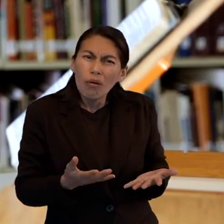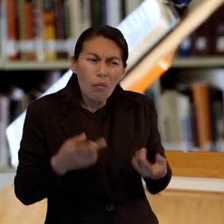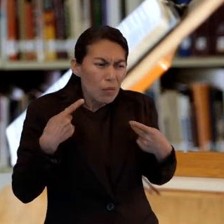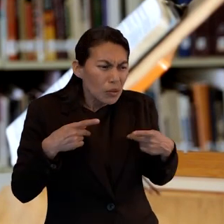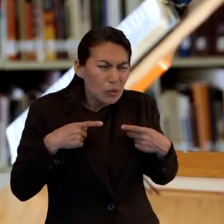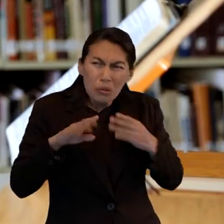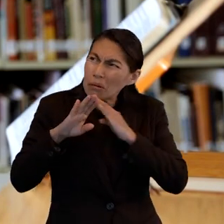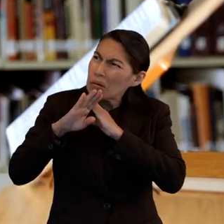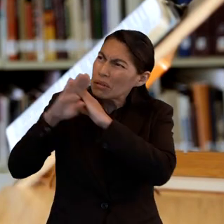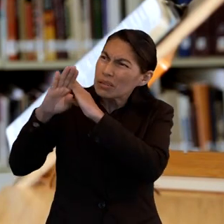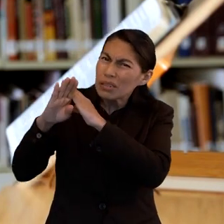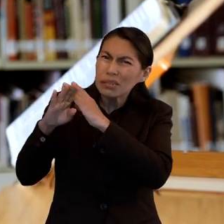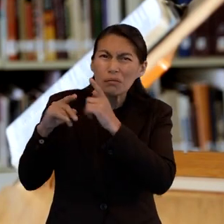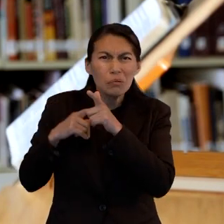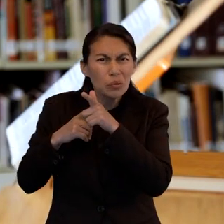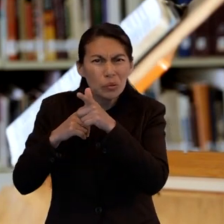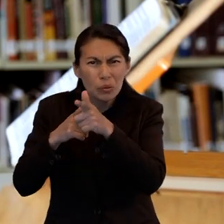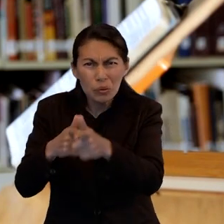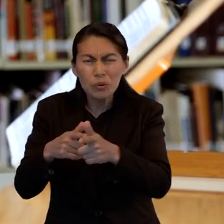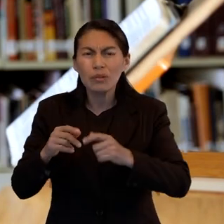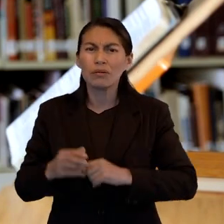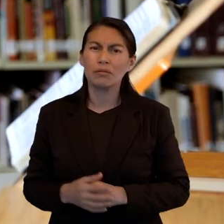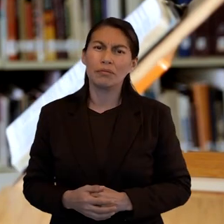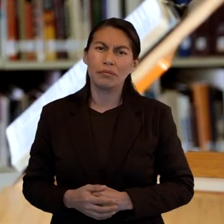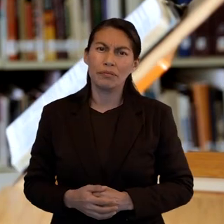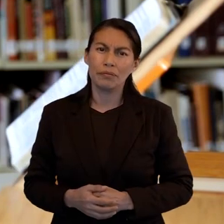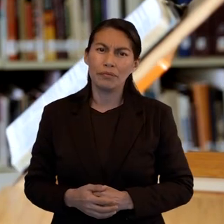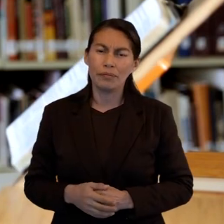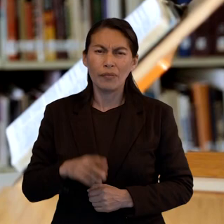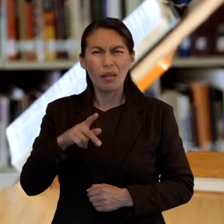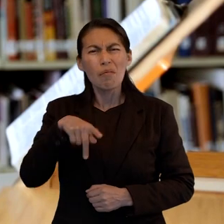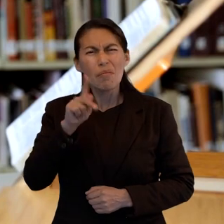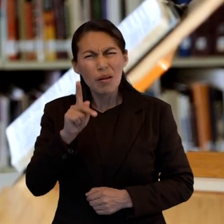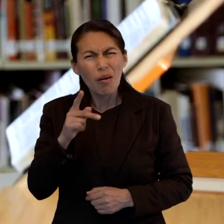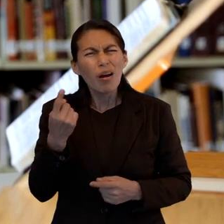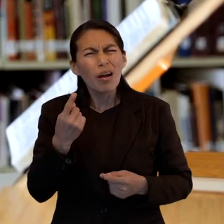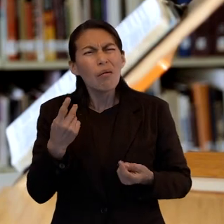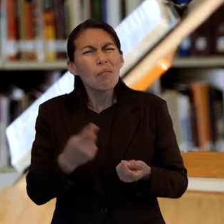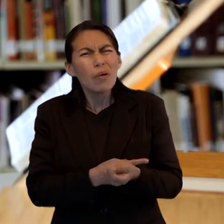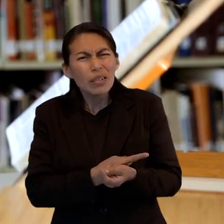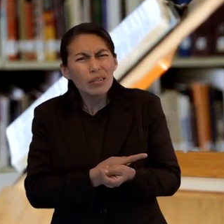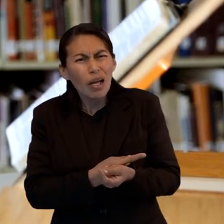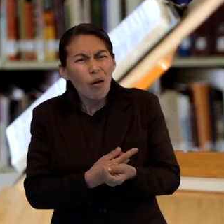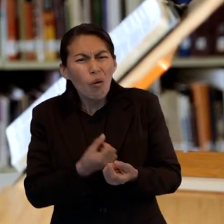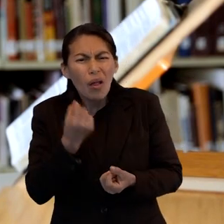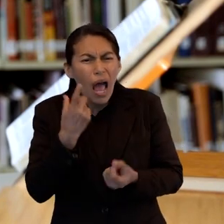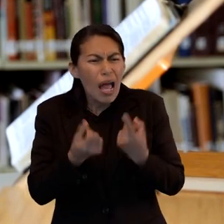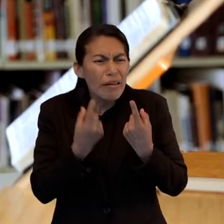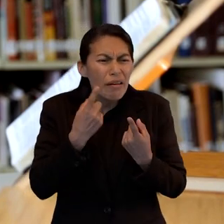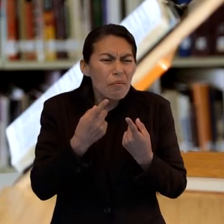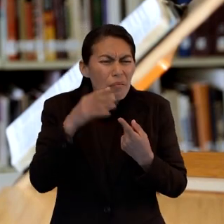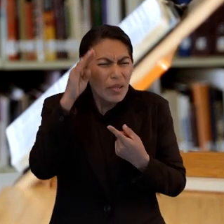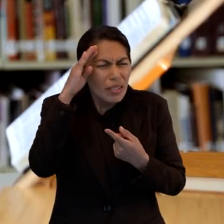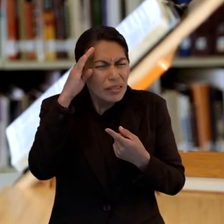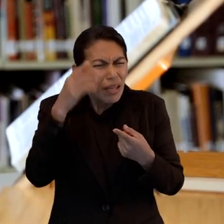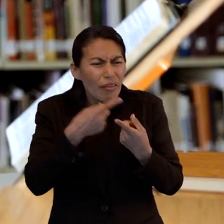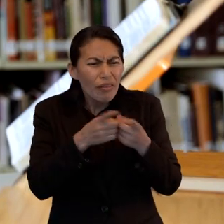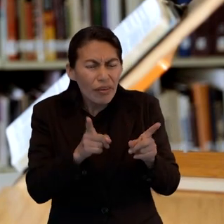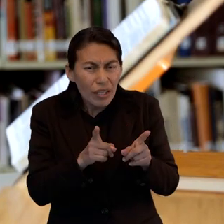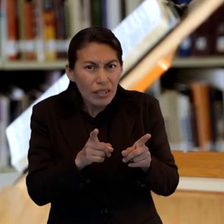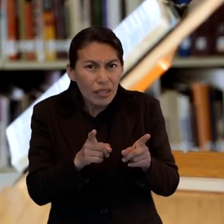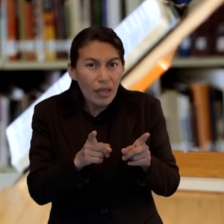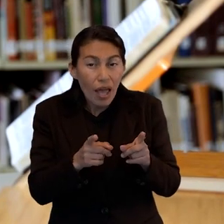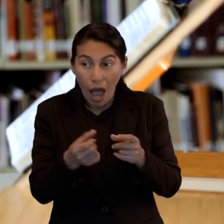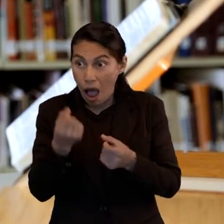rechazar permanentemente a Cristo. Pero, ¿qué ocurre con alguien que no tiene esta actitud? ¿Esa persona